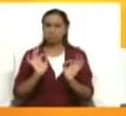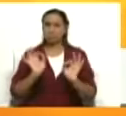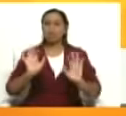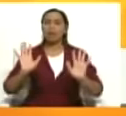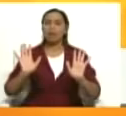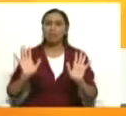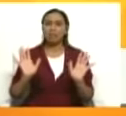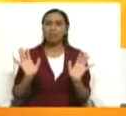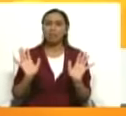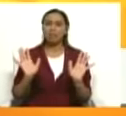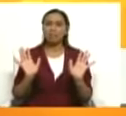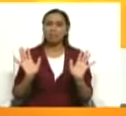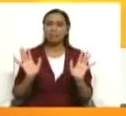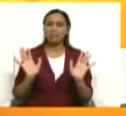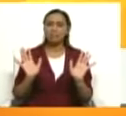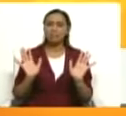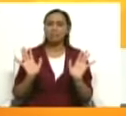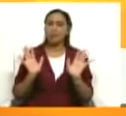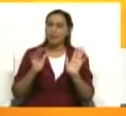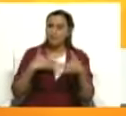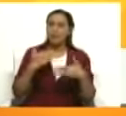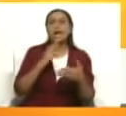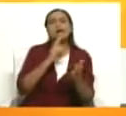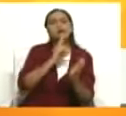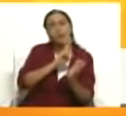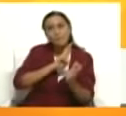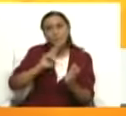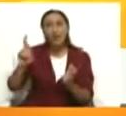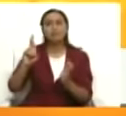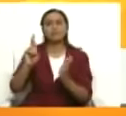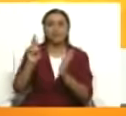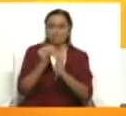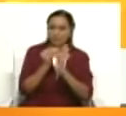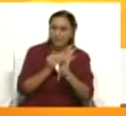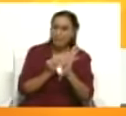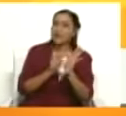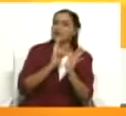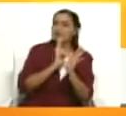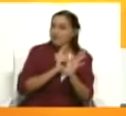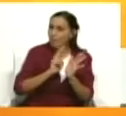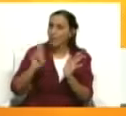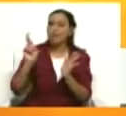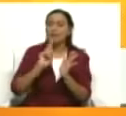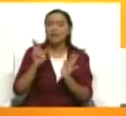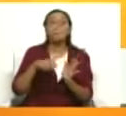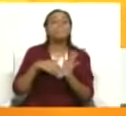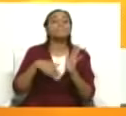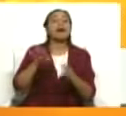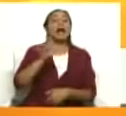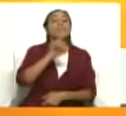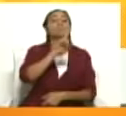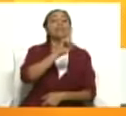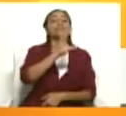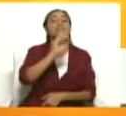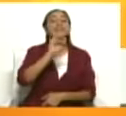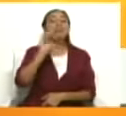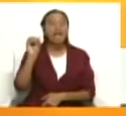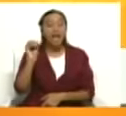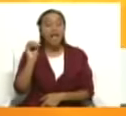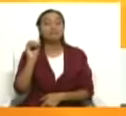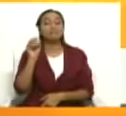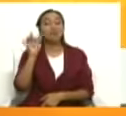repito, caso por caso. Fuimos respondiendo más de 100 casos presentados por la Fiscalía y realmente no